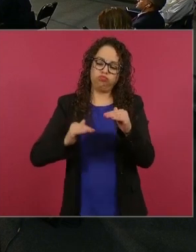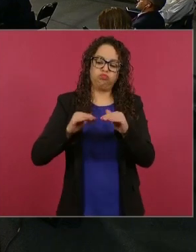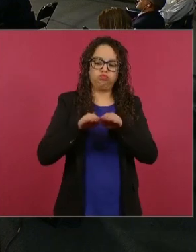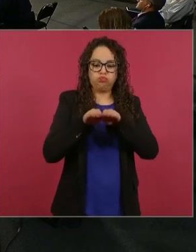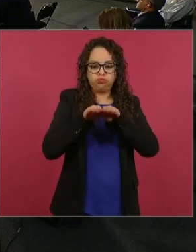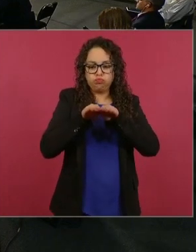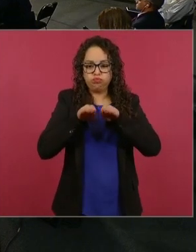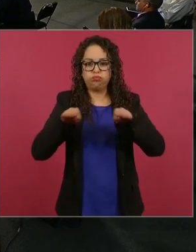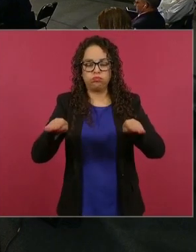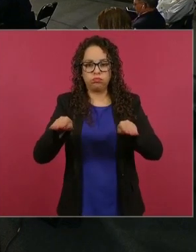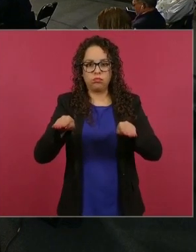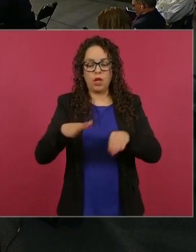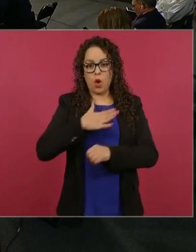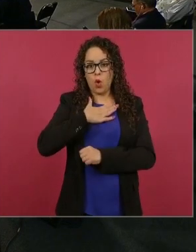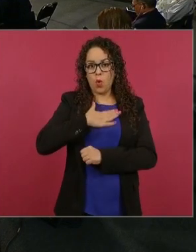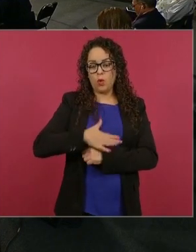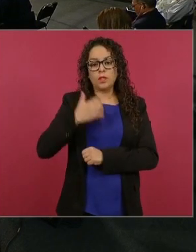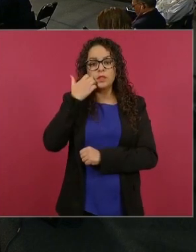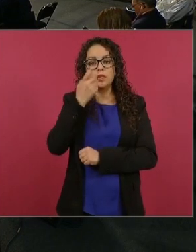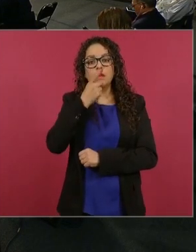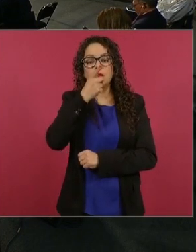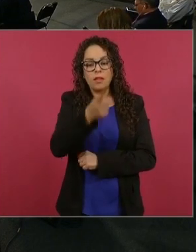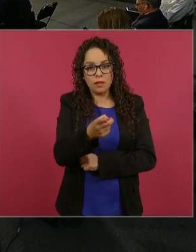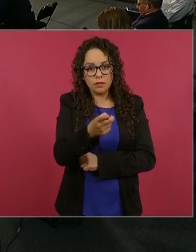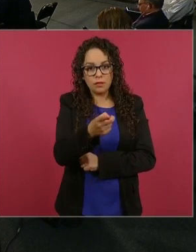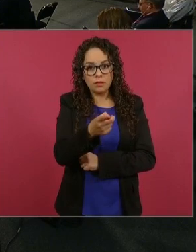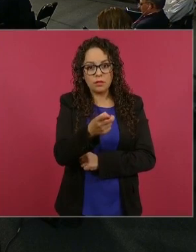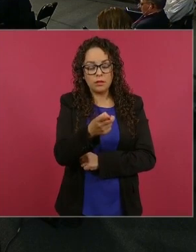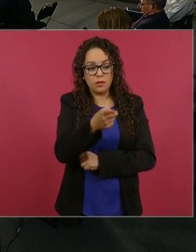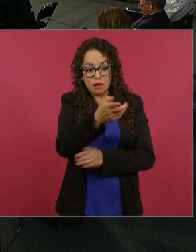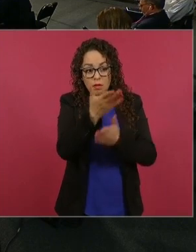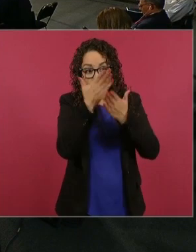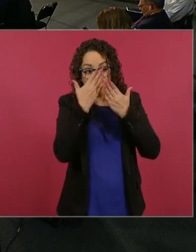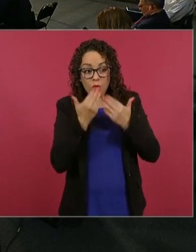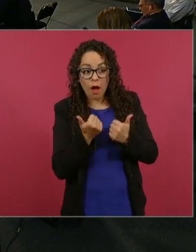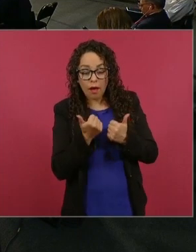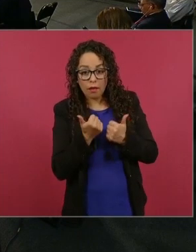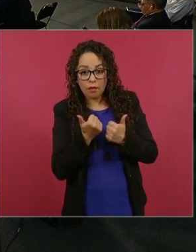y el que no recibe un apoyo